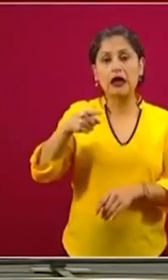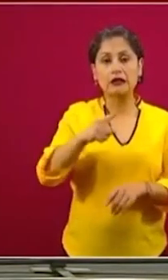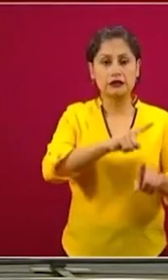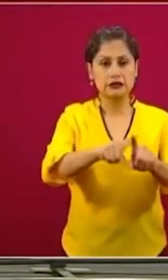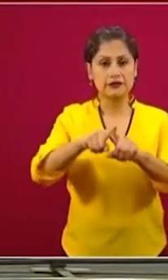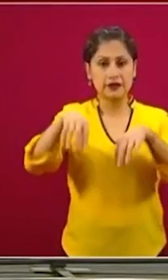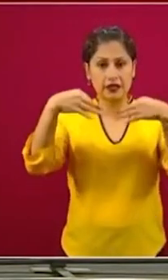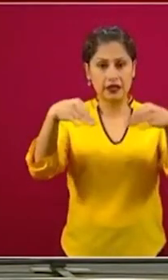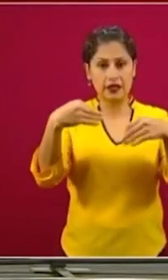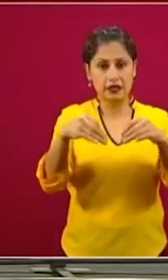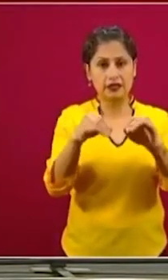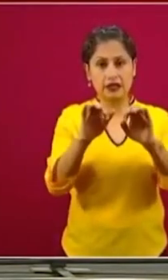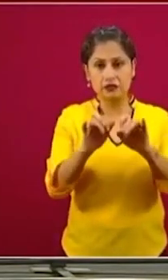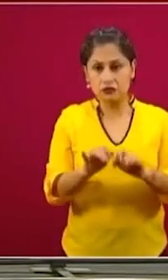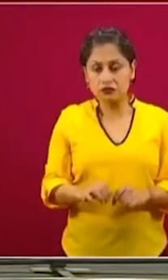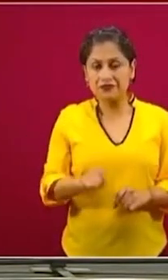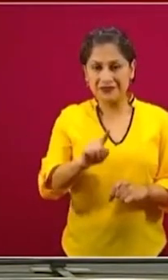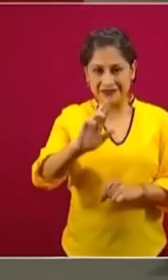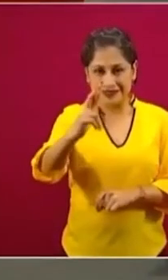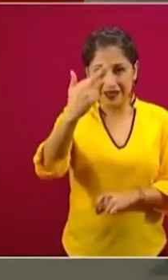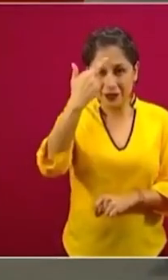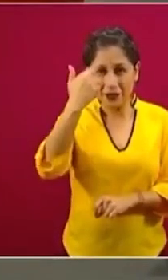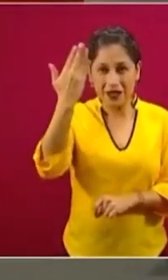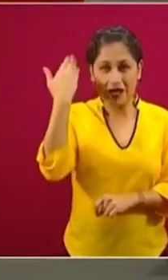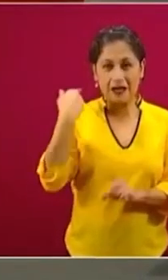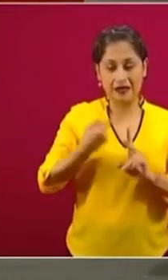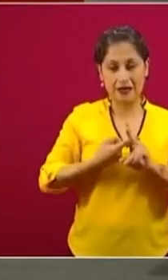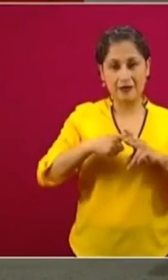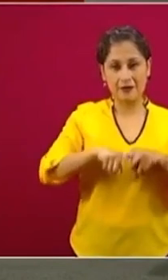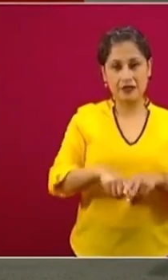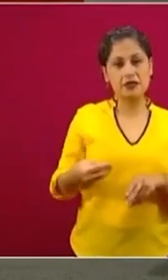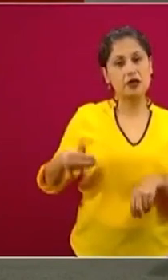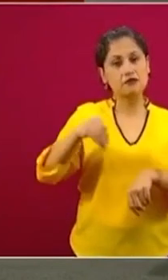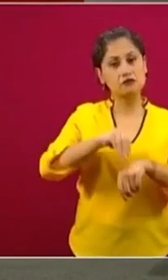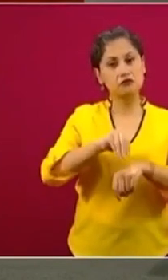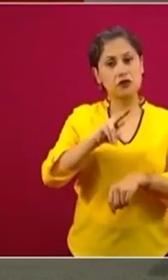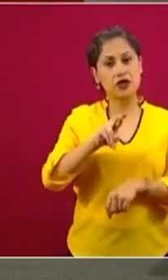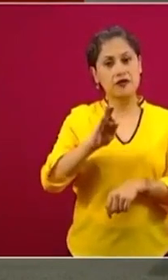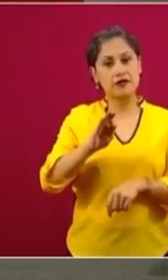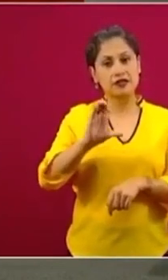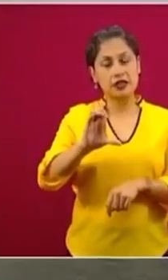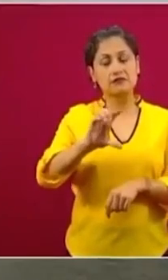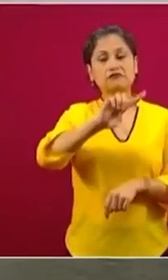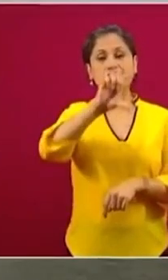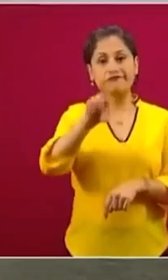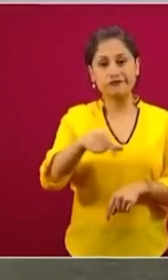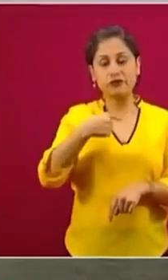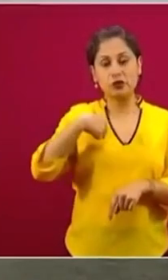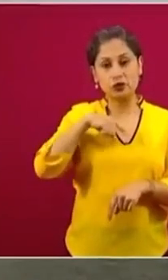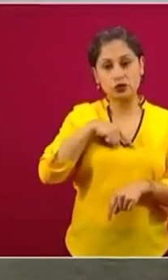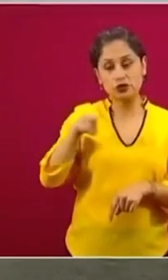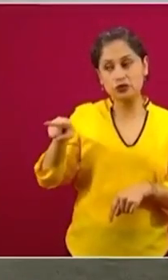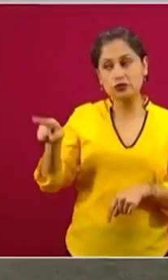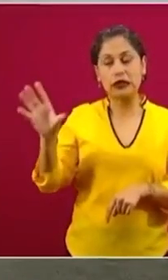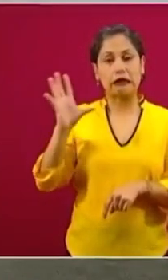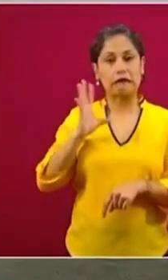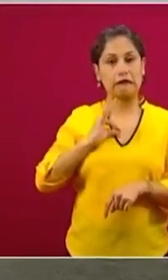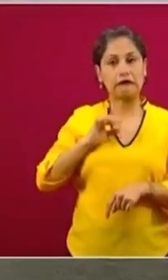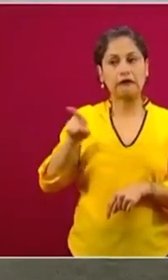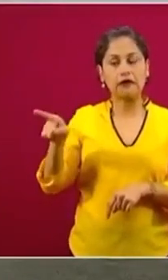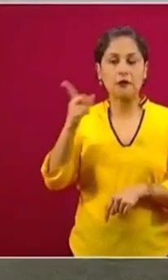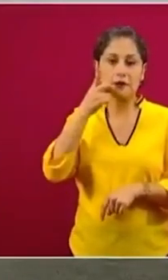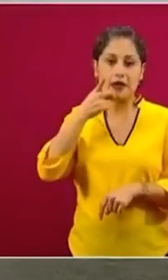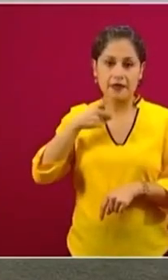principio sólo estábamos con el RFC y después con Economía ya vimos que teníamos que tener, qué otros datos teníamos que tener para